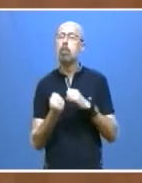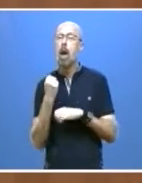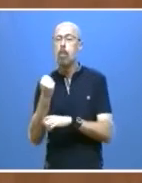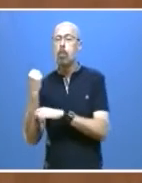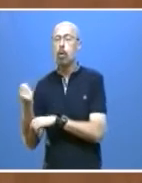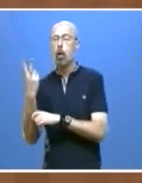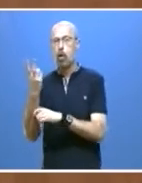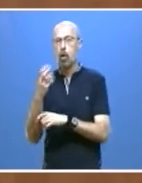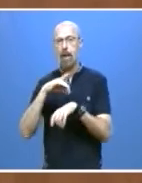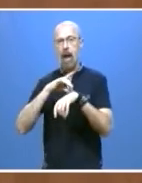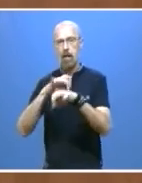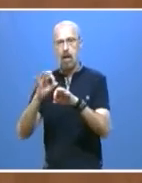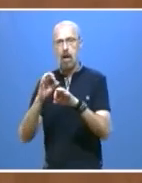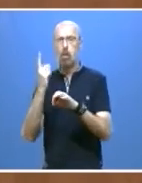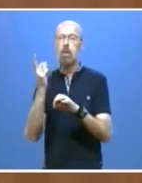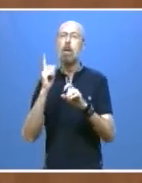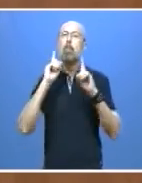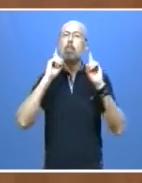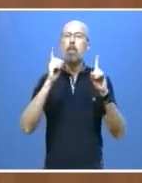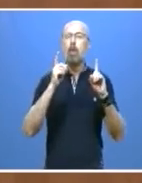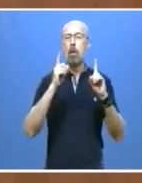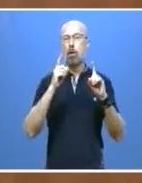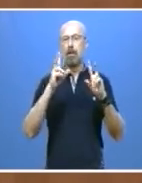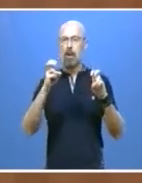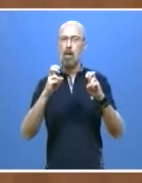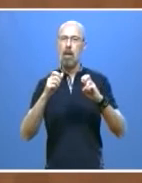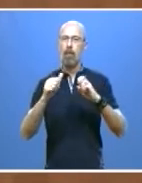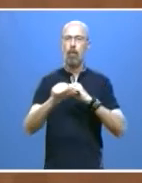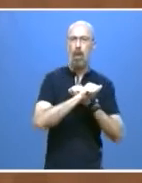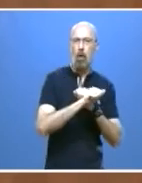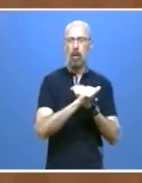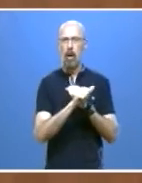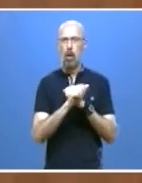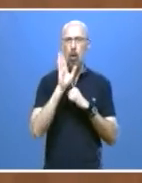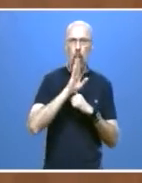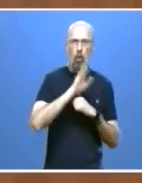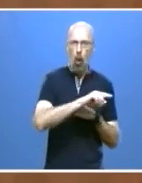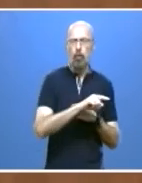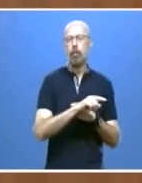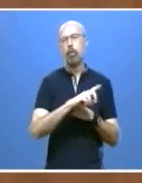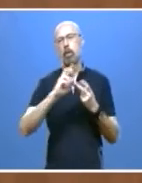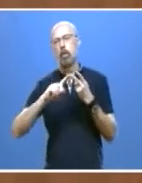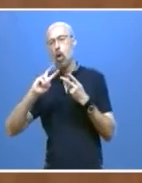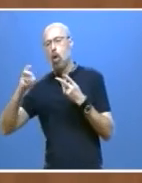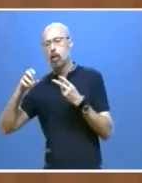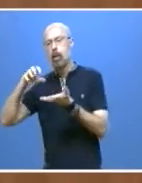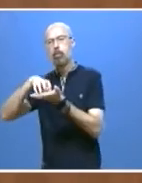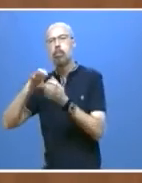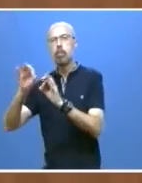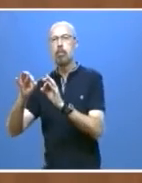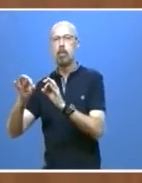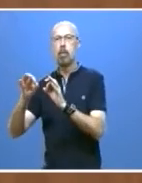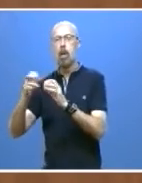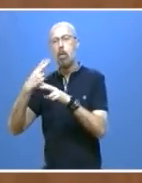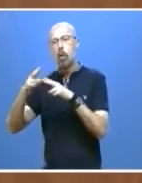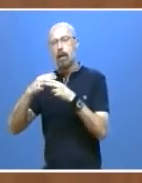prevención y lucha contra el fraude y la corrupción y otra para la evaluación de las políticas públicas y la calidad de